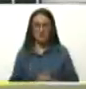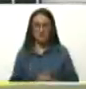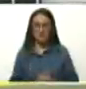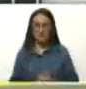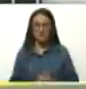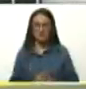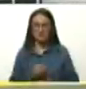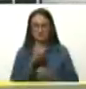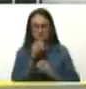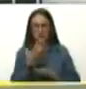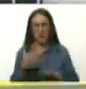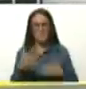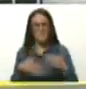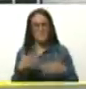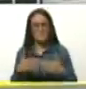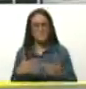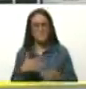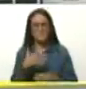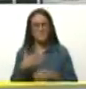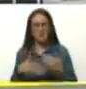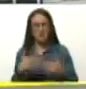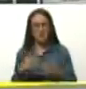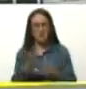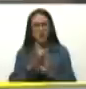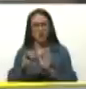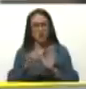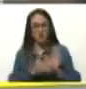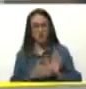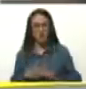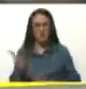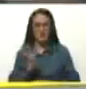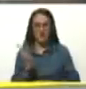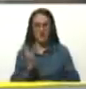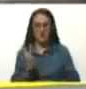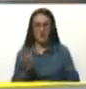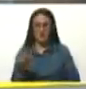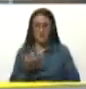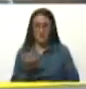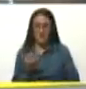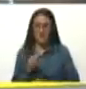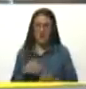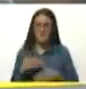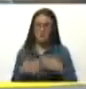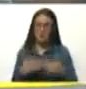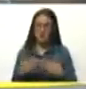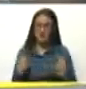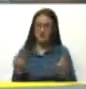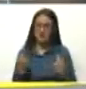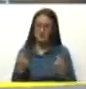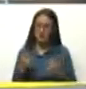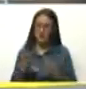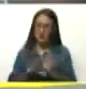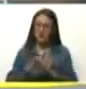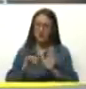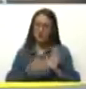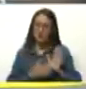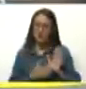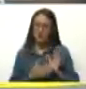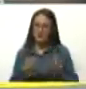Qué hermoso fue ese proceso constituyente venezolano. Fue un verdadero proceso popular constituyente